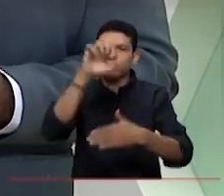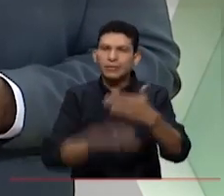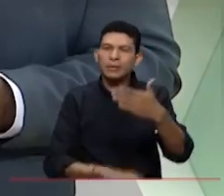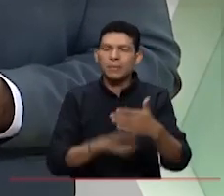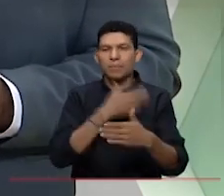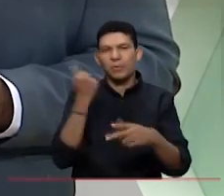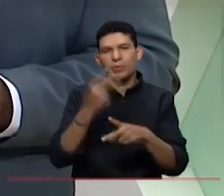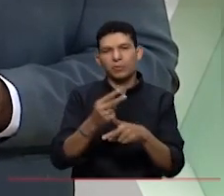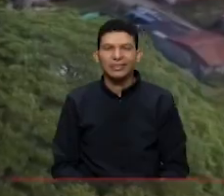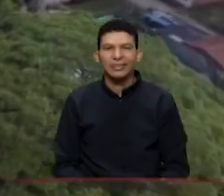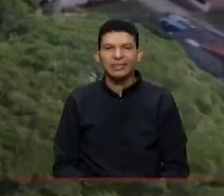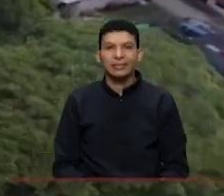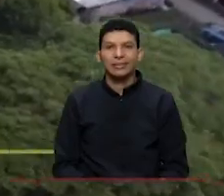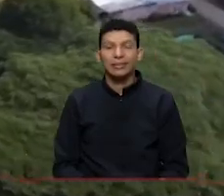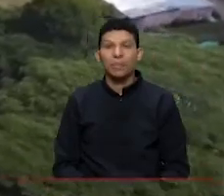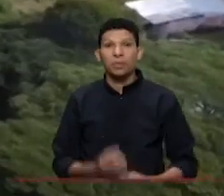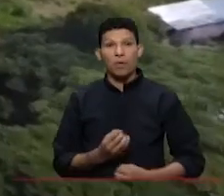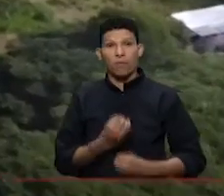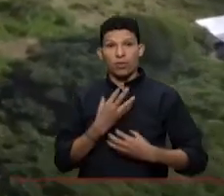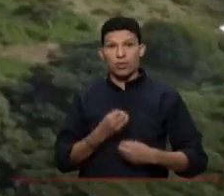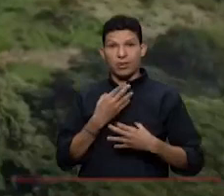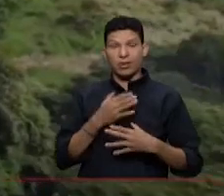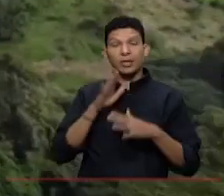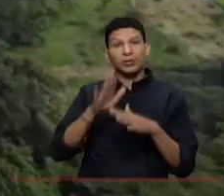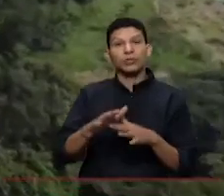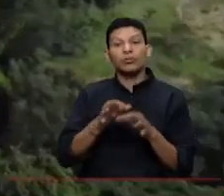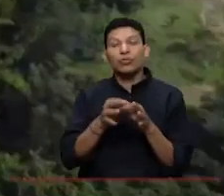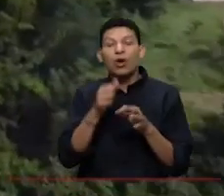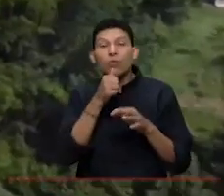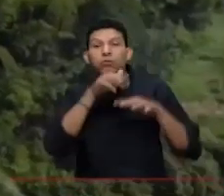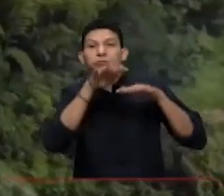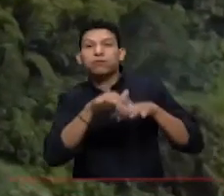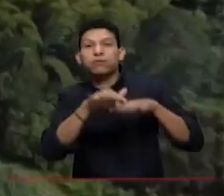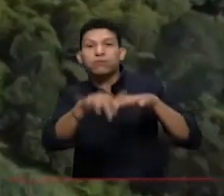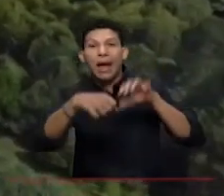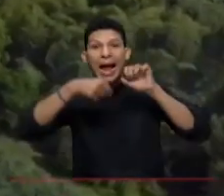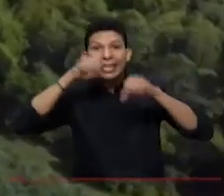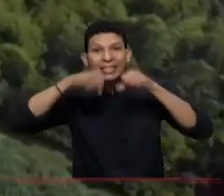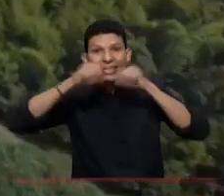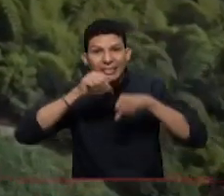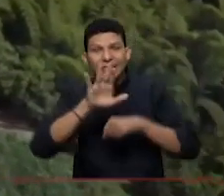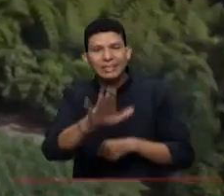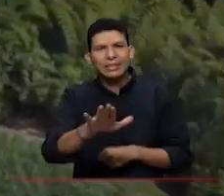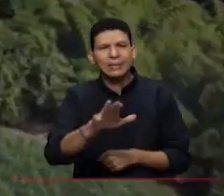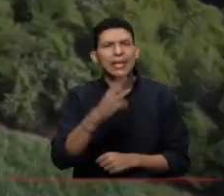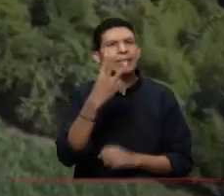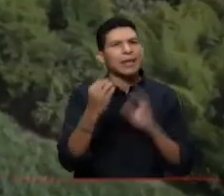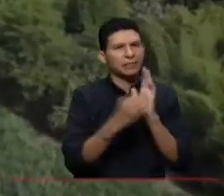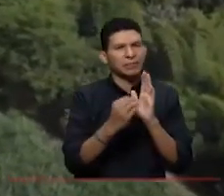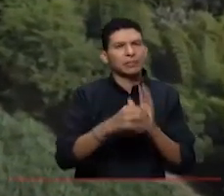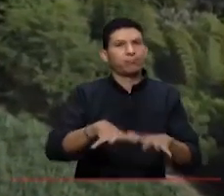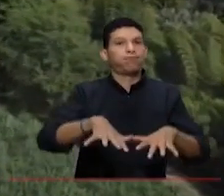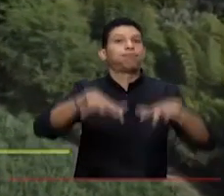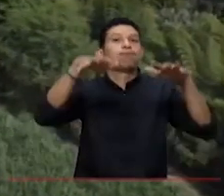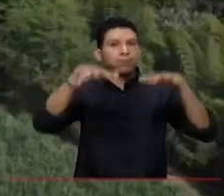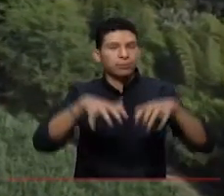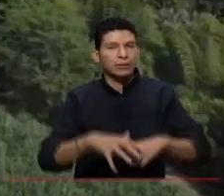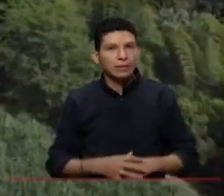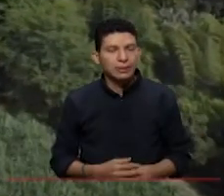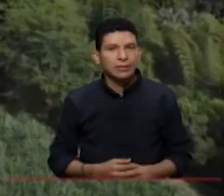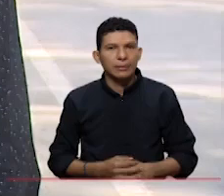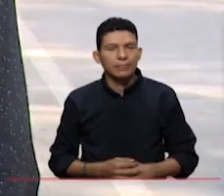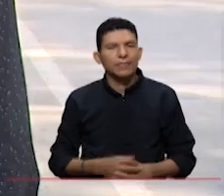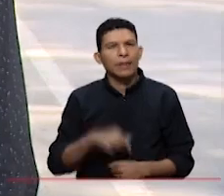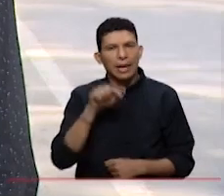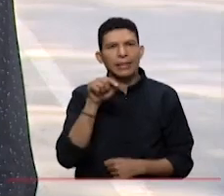el riesgo de emergencias. En Florida, el río Las Cañas, en lo corrido de este año, ha presentado tres eventos de gran magnitud. Aquí